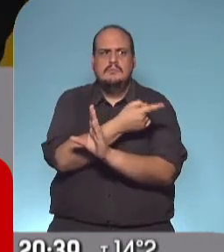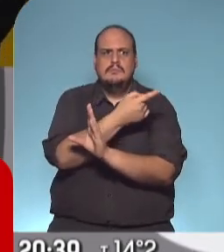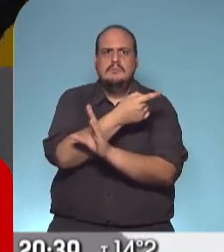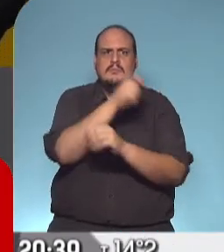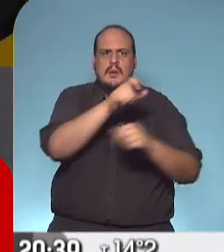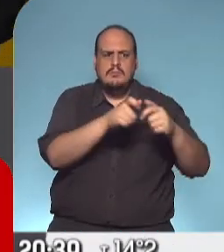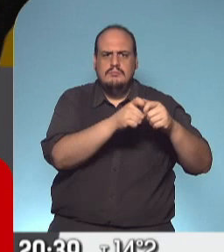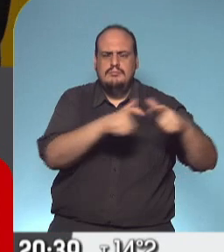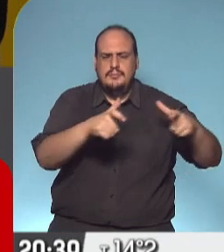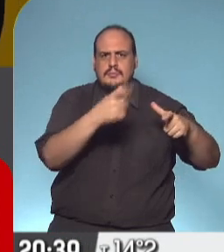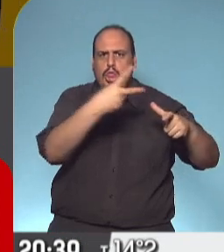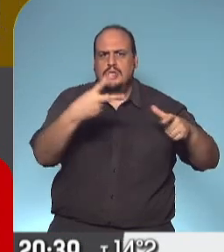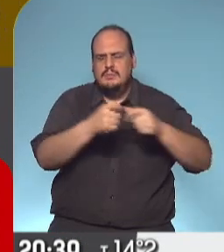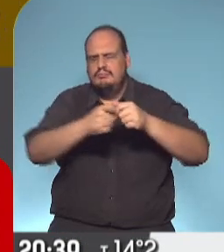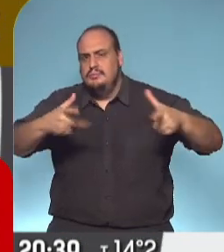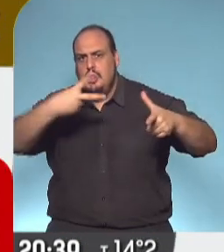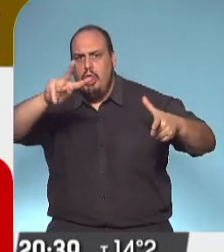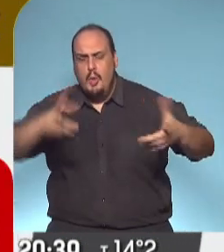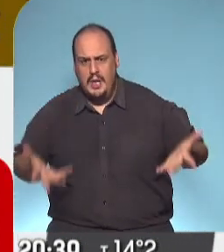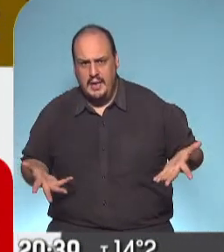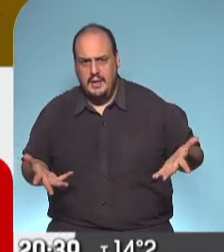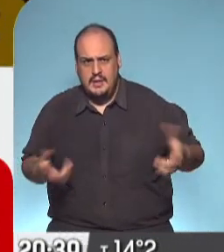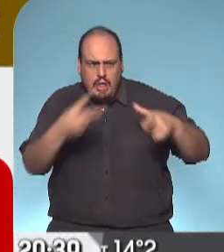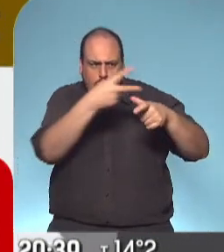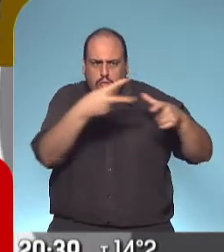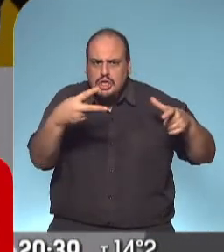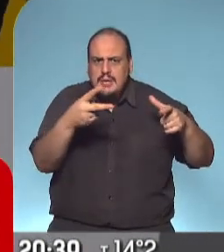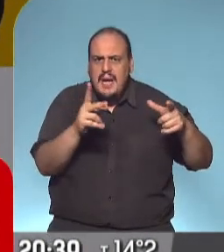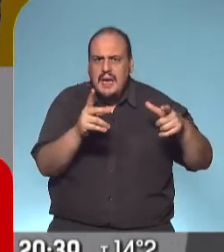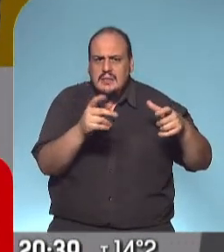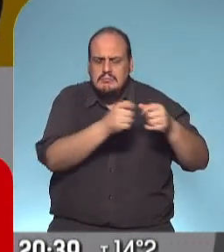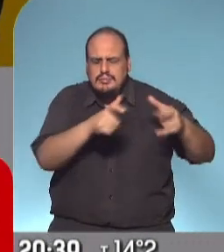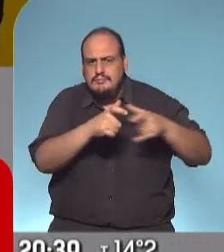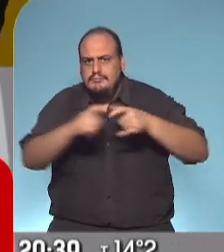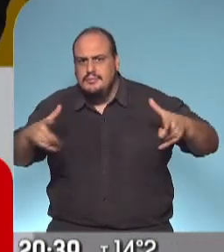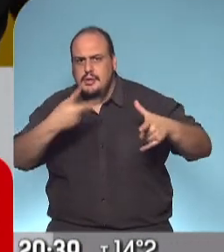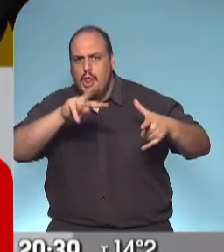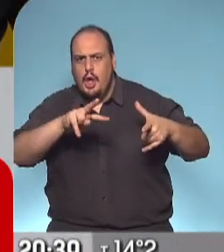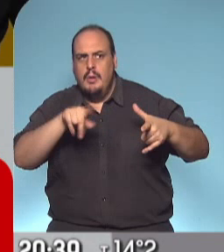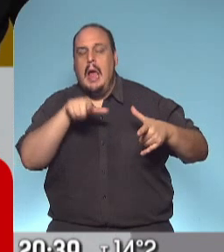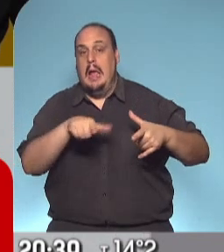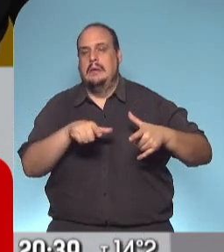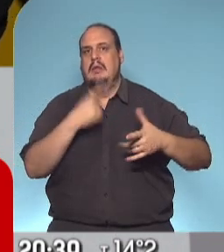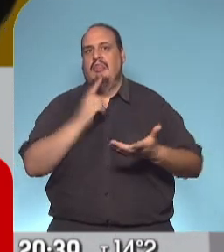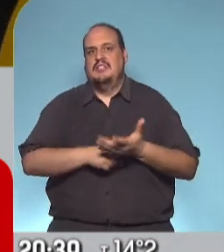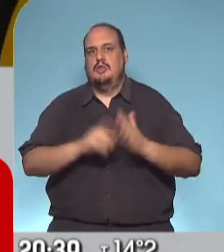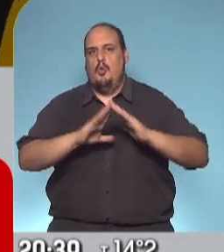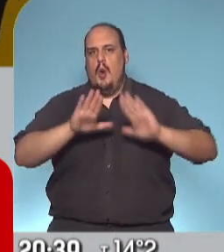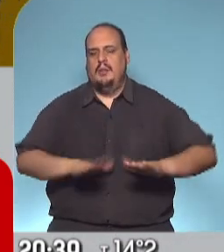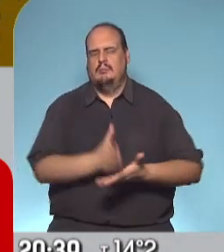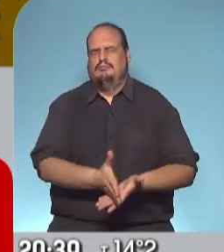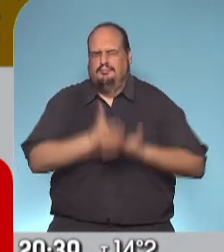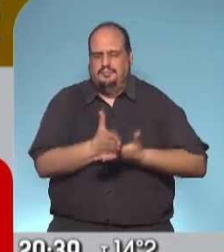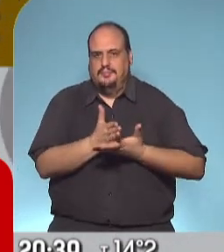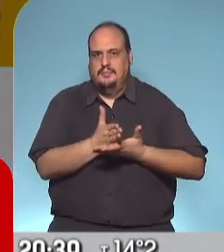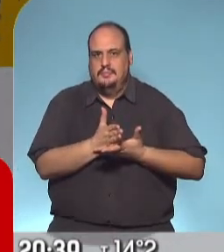dos semanas, o sea, venían así para arriba, se habían duplicado. Por eso en ese momento se tomó la decisión de esta etapa de cuarentena más estricta. A partir de